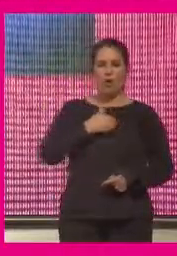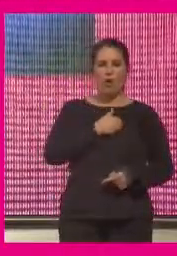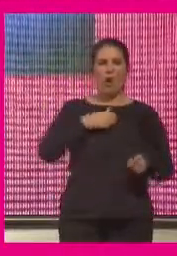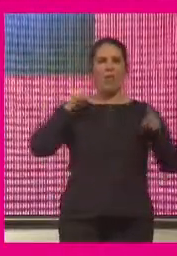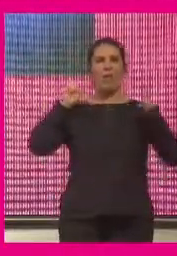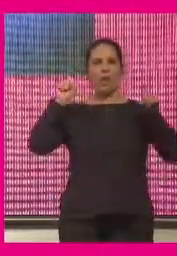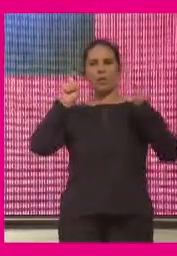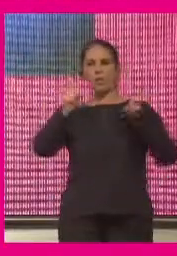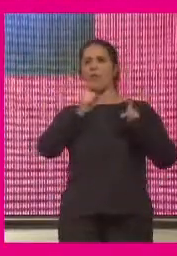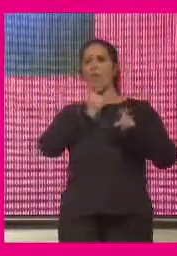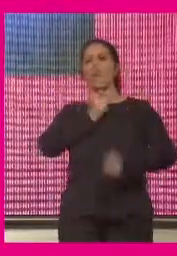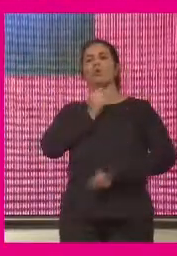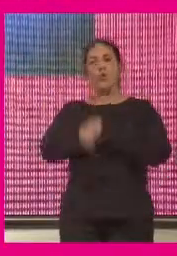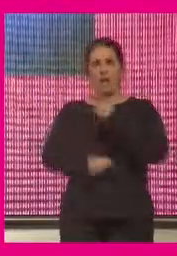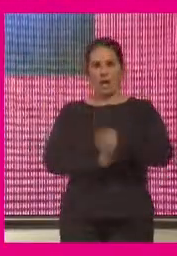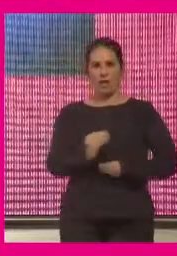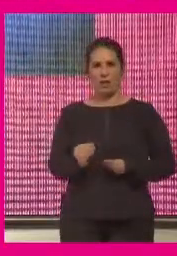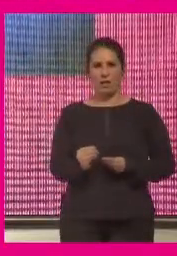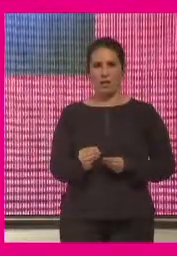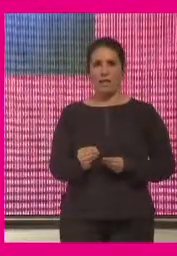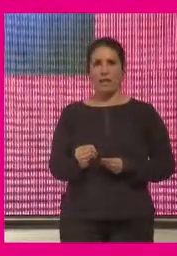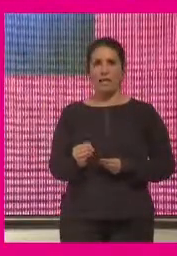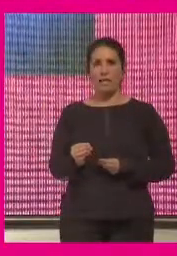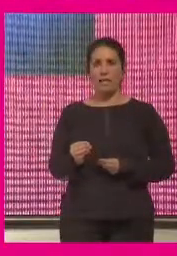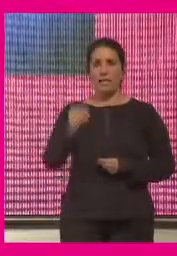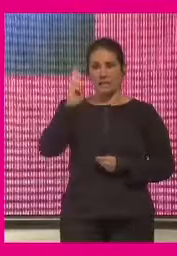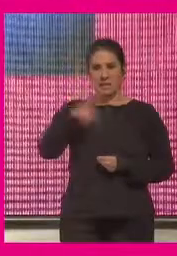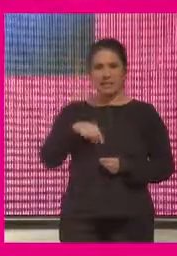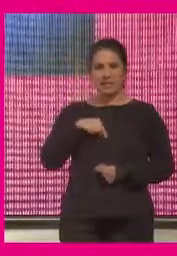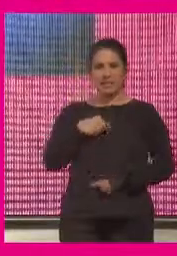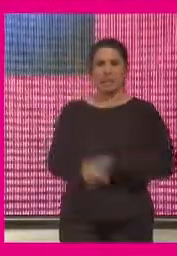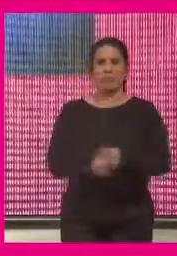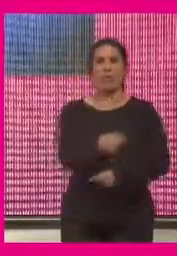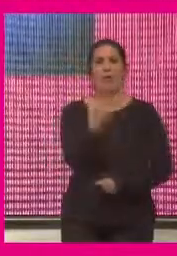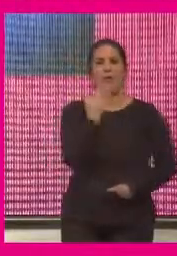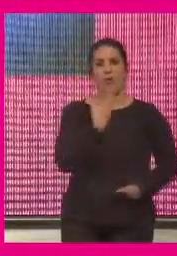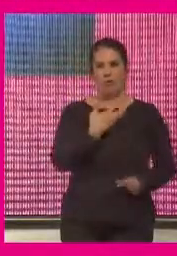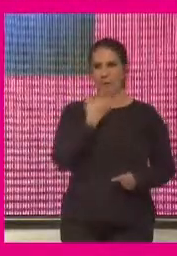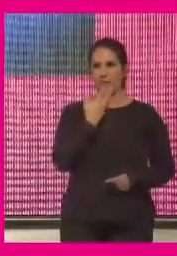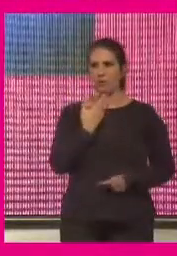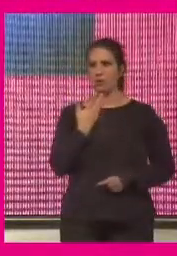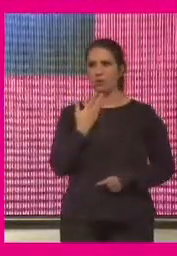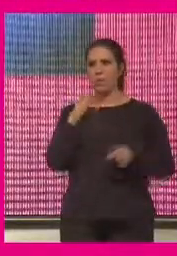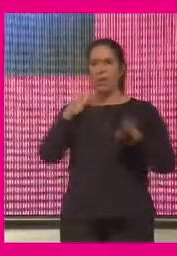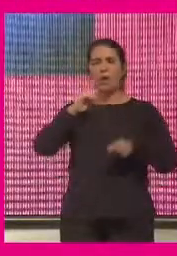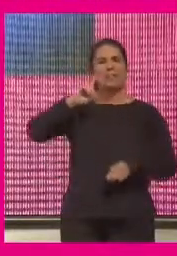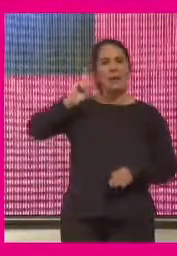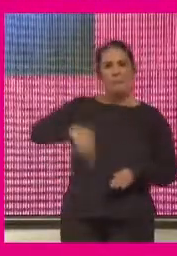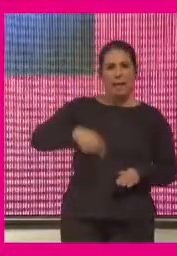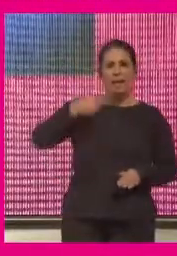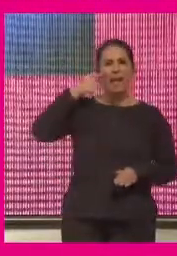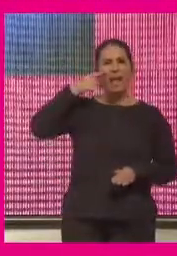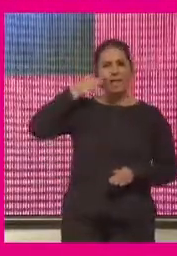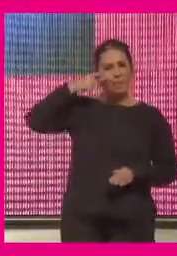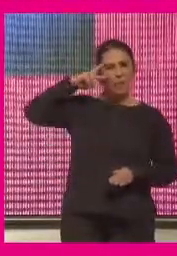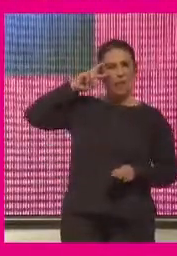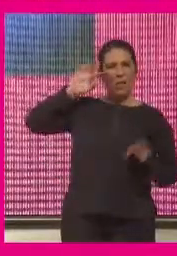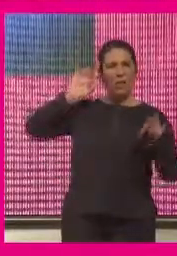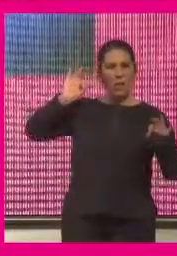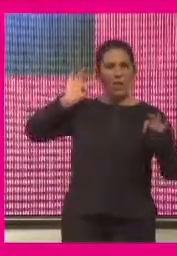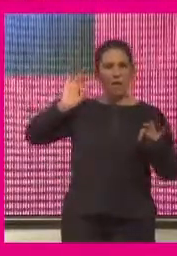educativa que ha sido no solamente la transmisión de conocimientos sino también de una experiencia